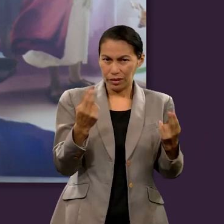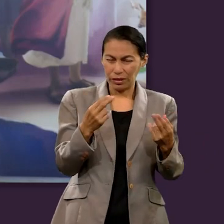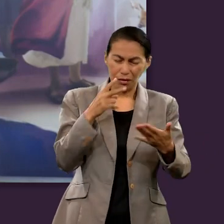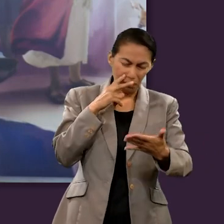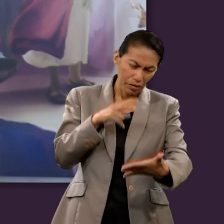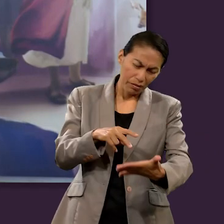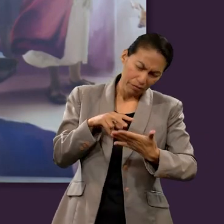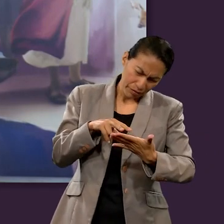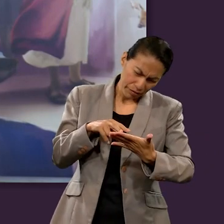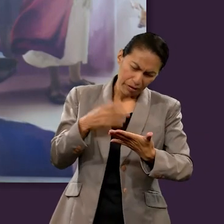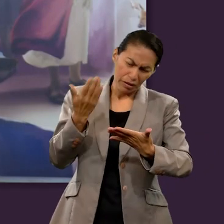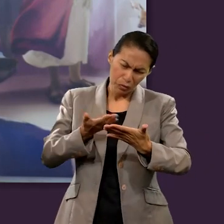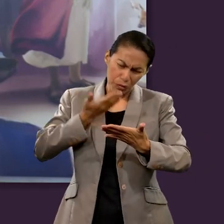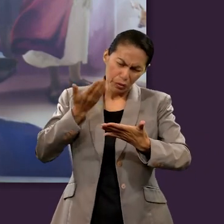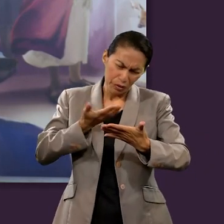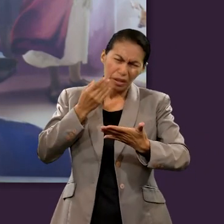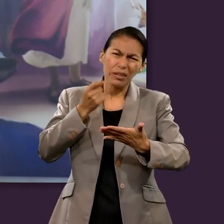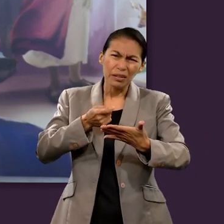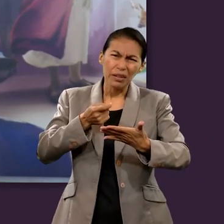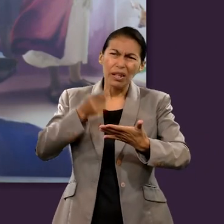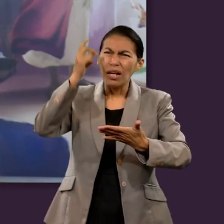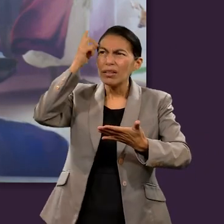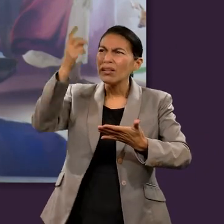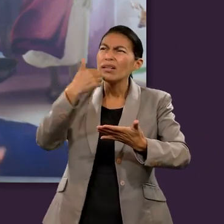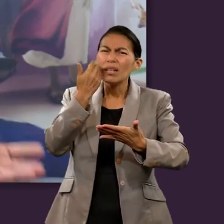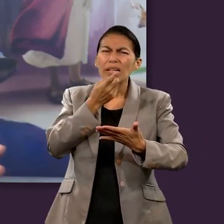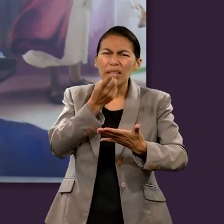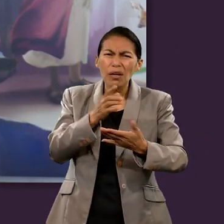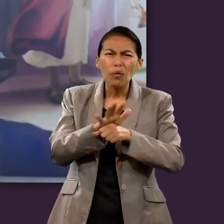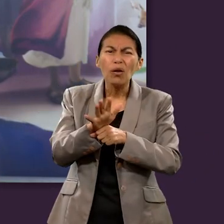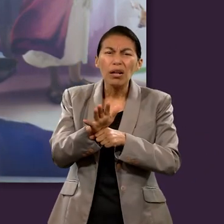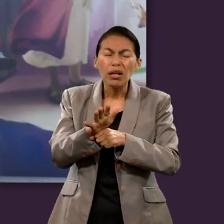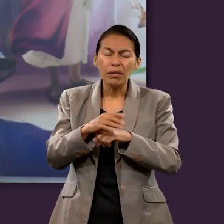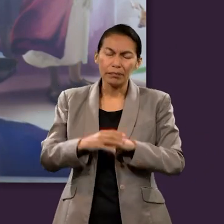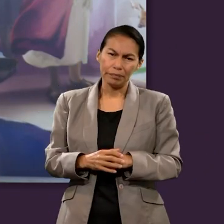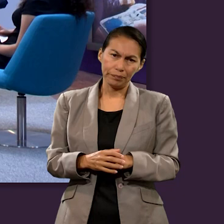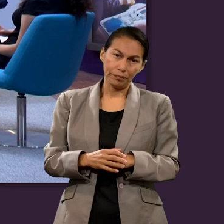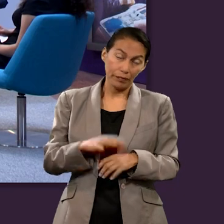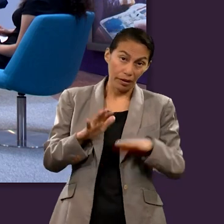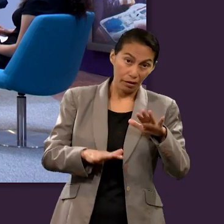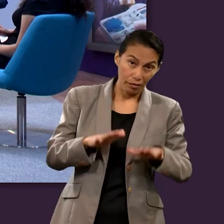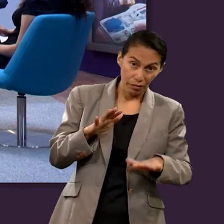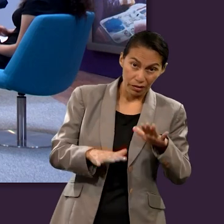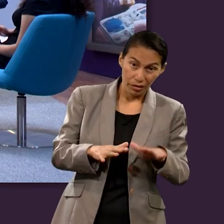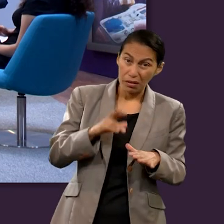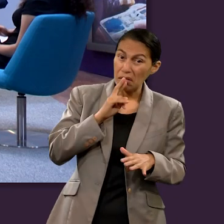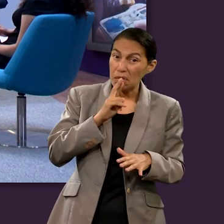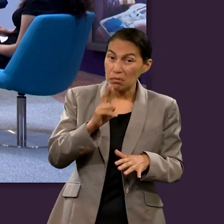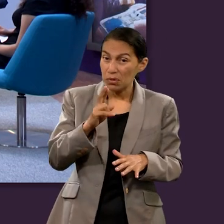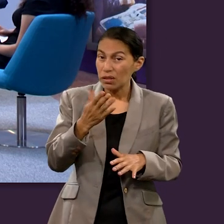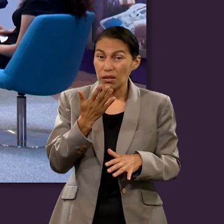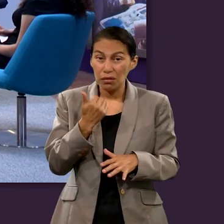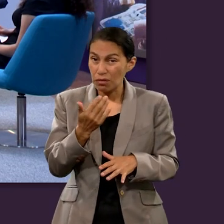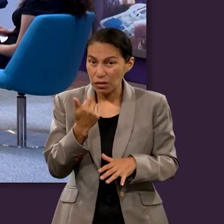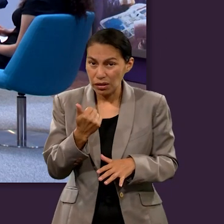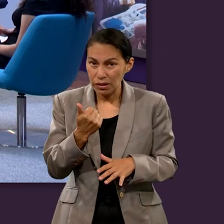qué quiso realmente decir el autor. Y también, si en algunos momentos no encontramos una respuesta, por lo menos saber lo